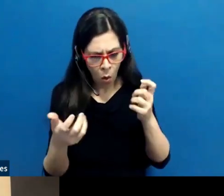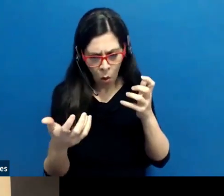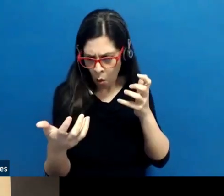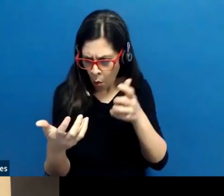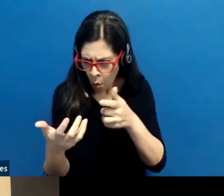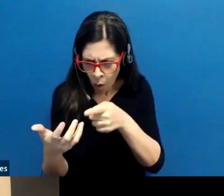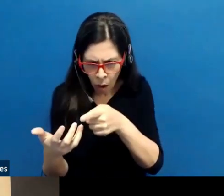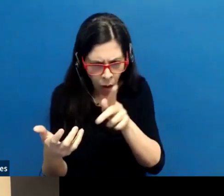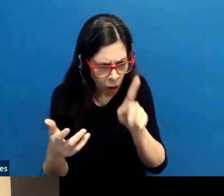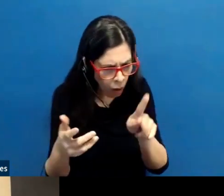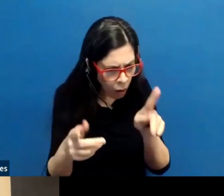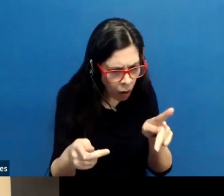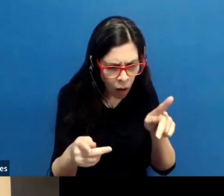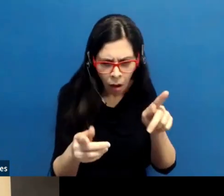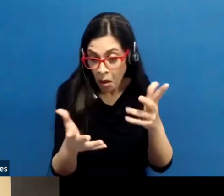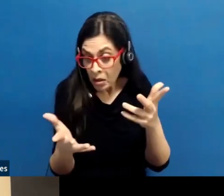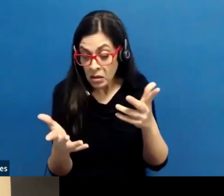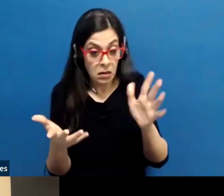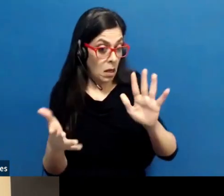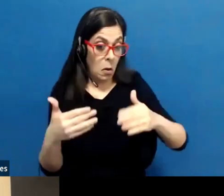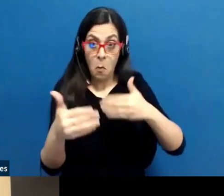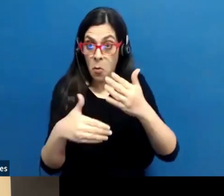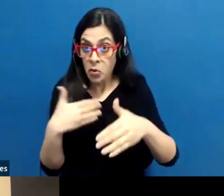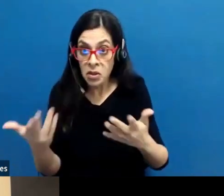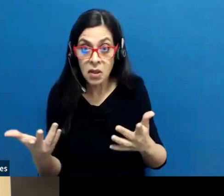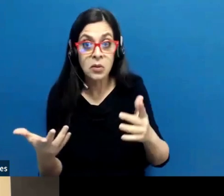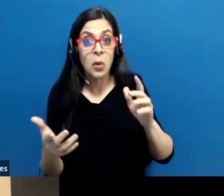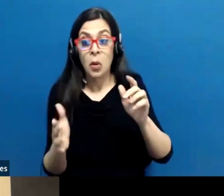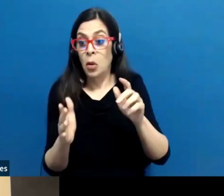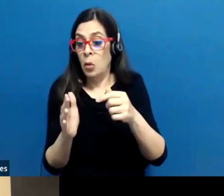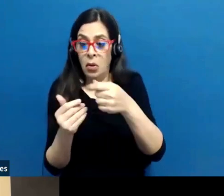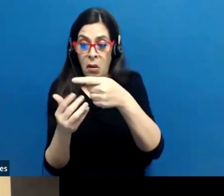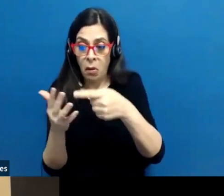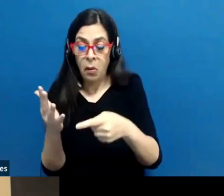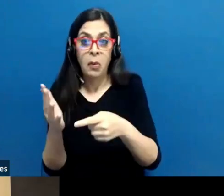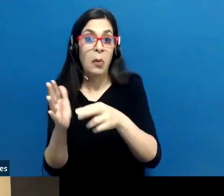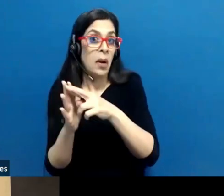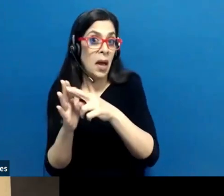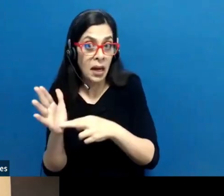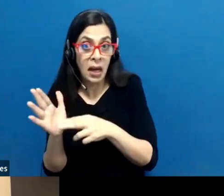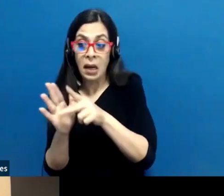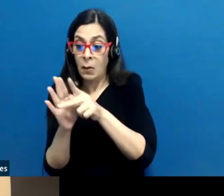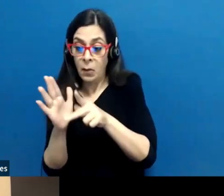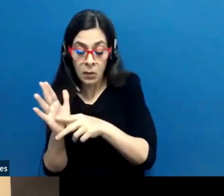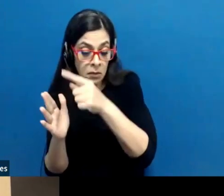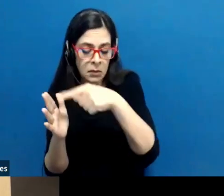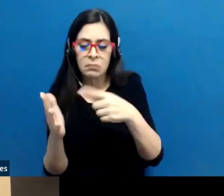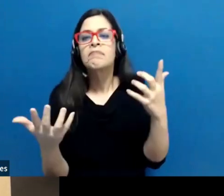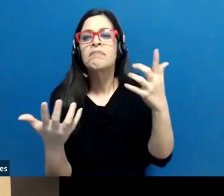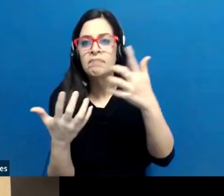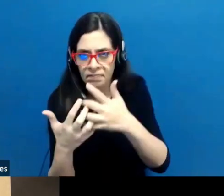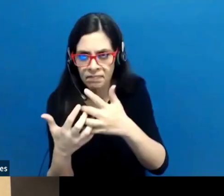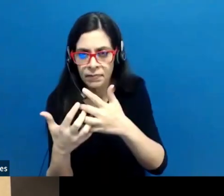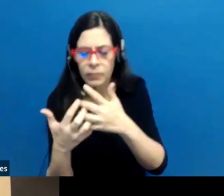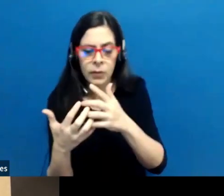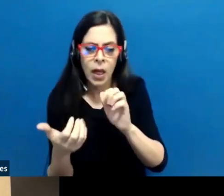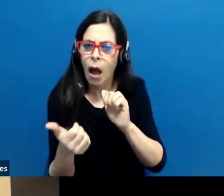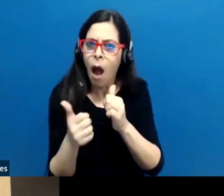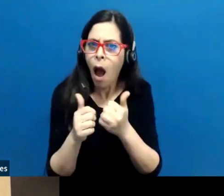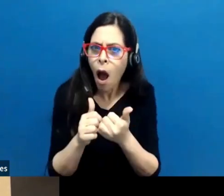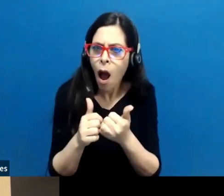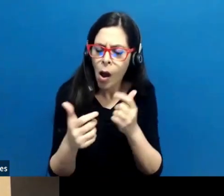A una política, a una práctica, un procedimiento del Poder Judicial en este caso. El tipo de modificación va a